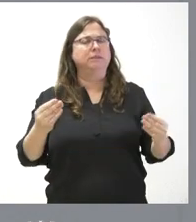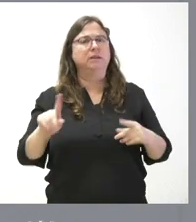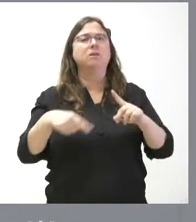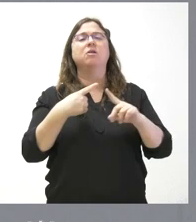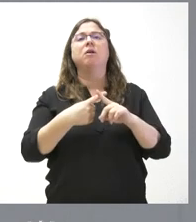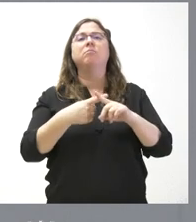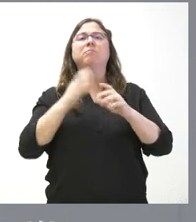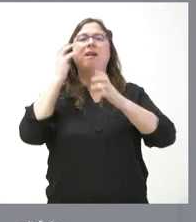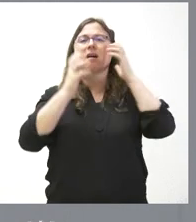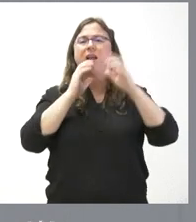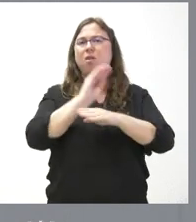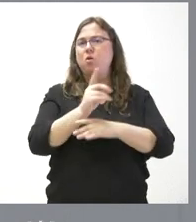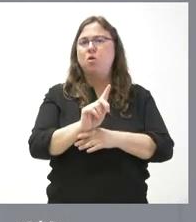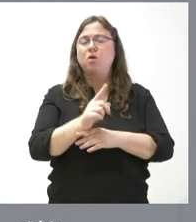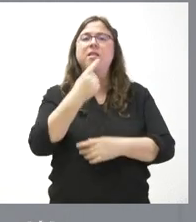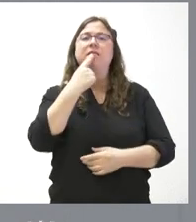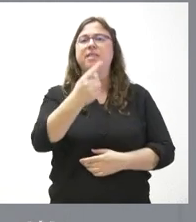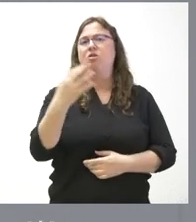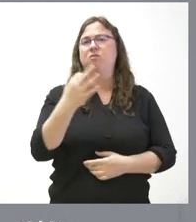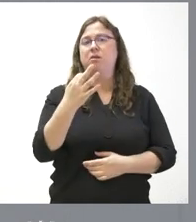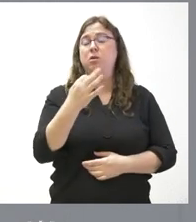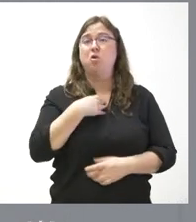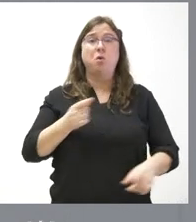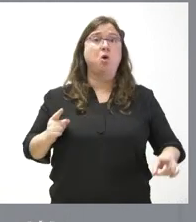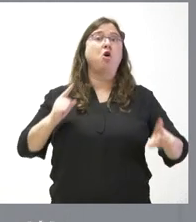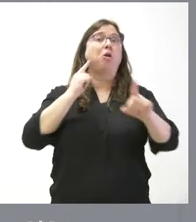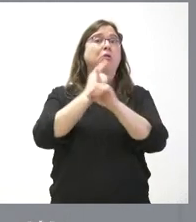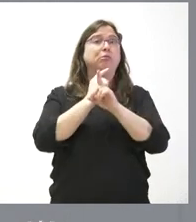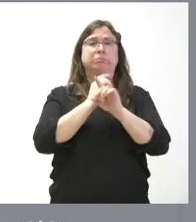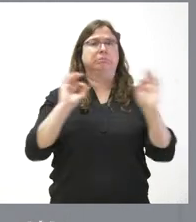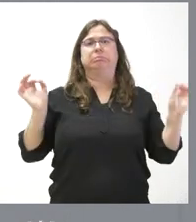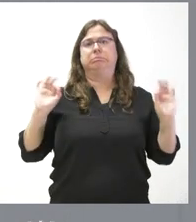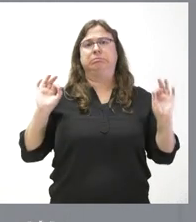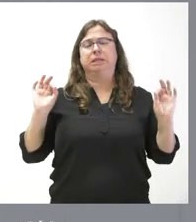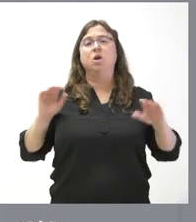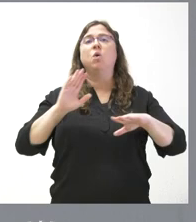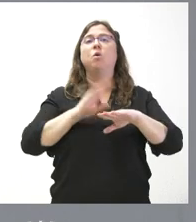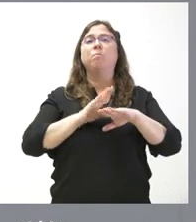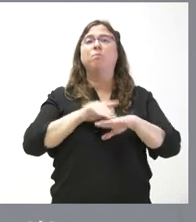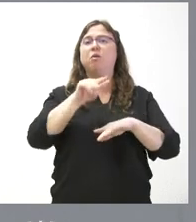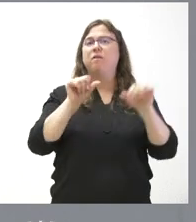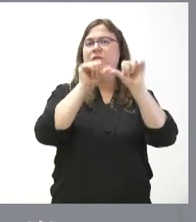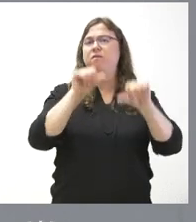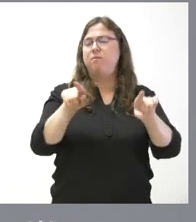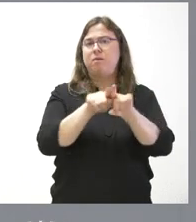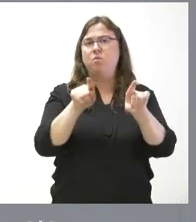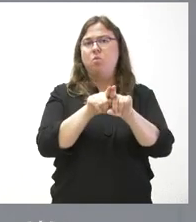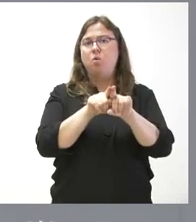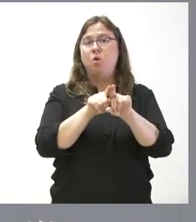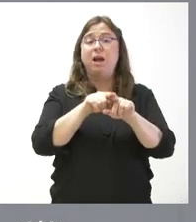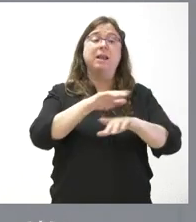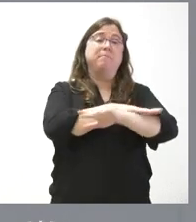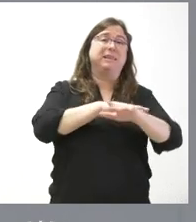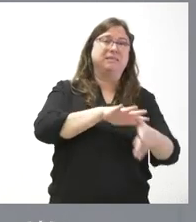los ganaderos, nosotros lo que les digo es que no nos oponemos al requerimiento de la medida cautelar para que de esta forma decaiga la aplicación de esta orden